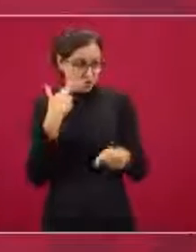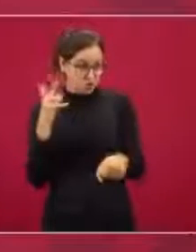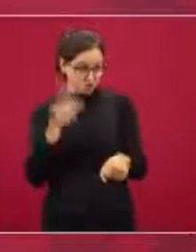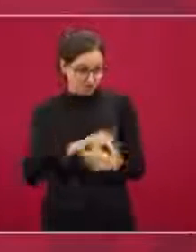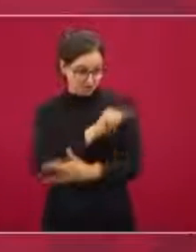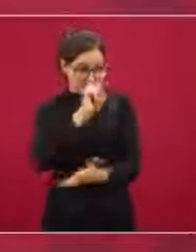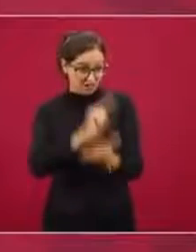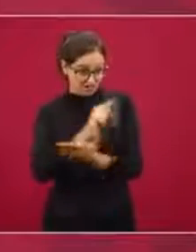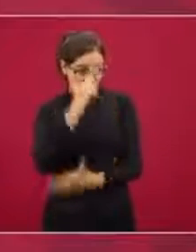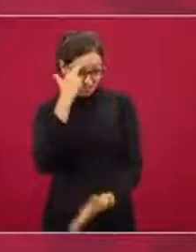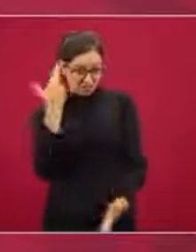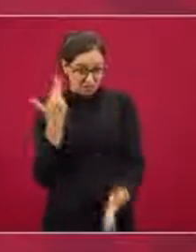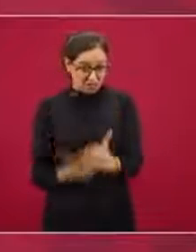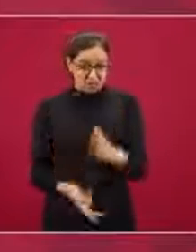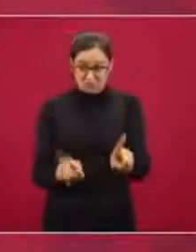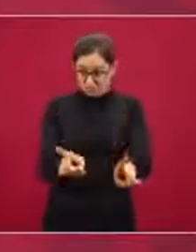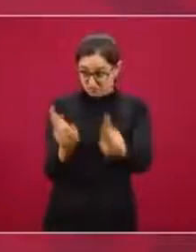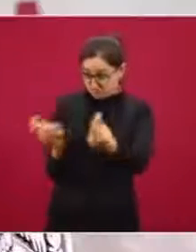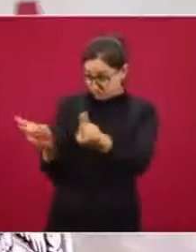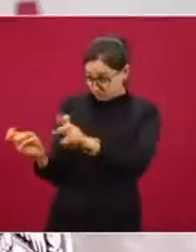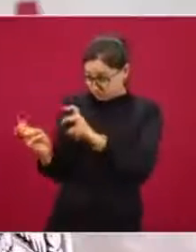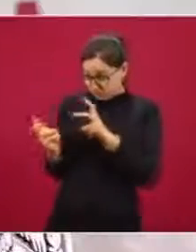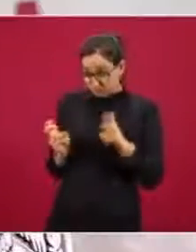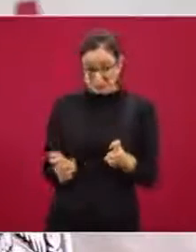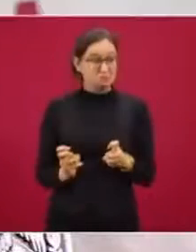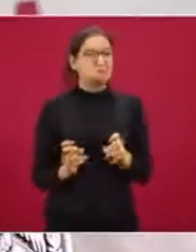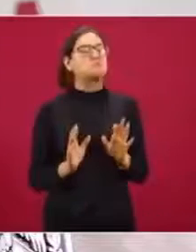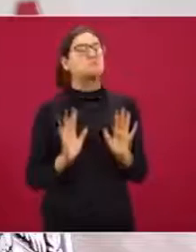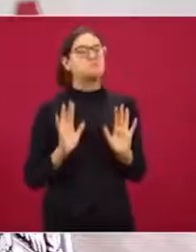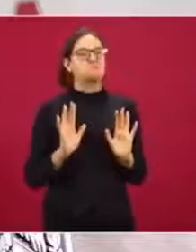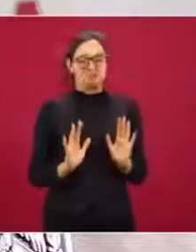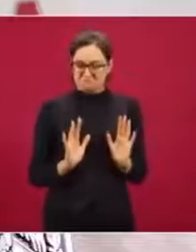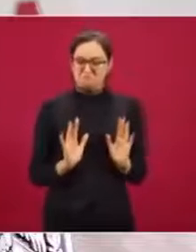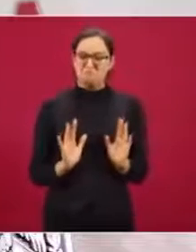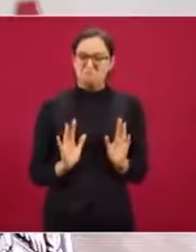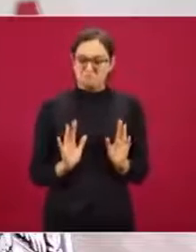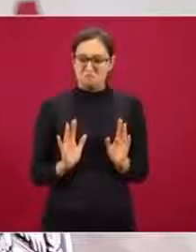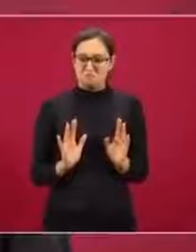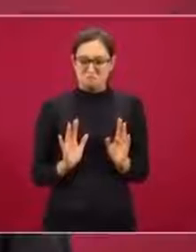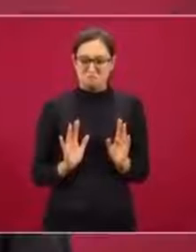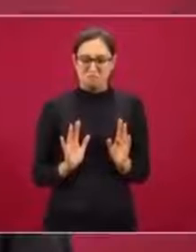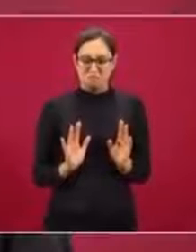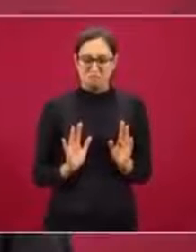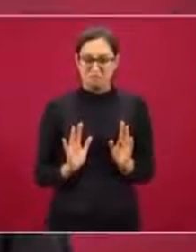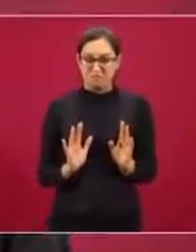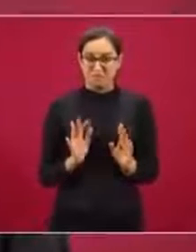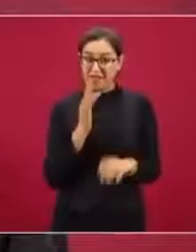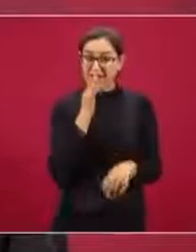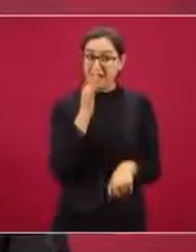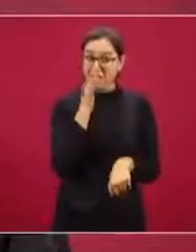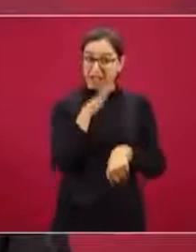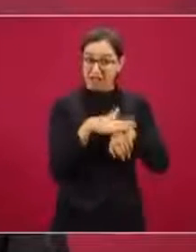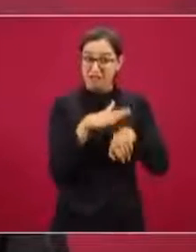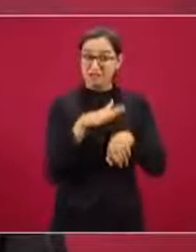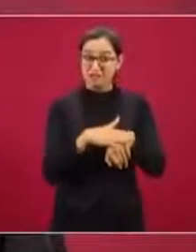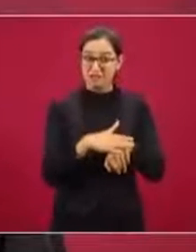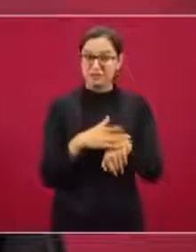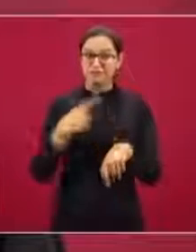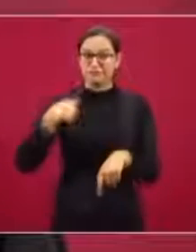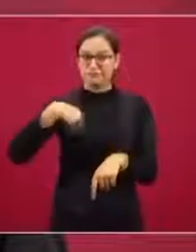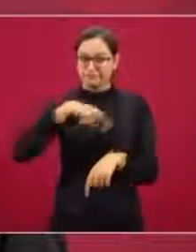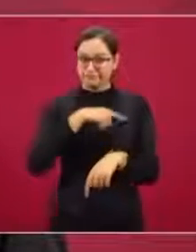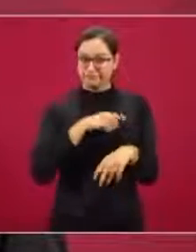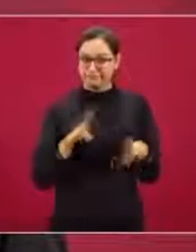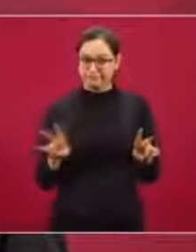no nos estamos desatendiendo